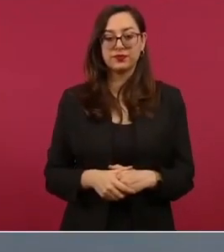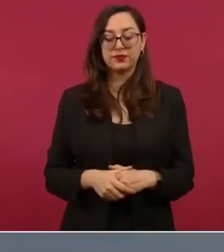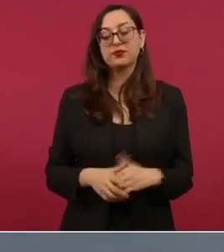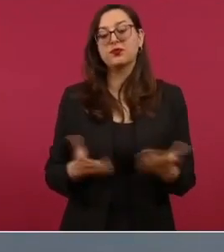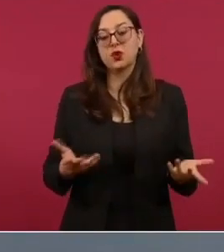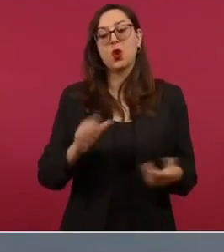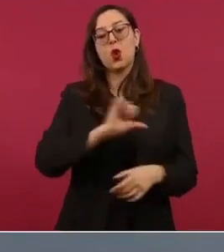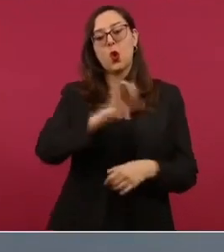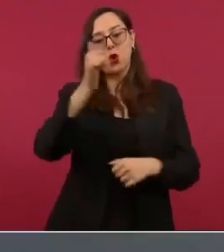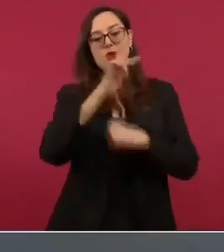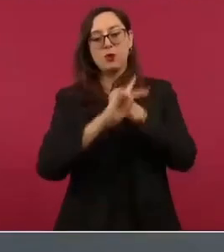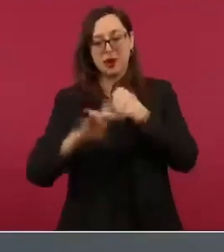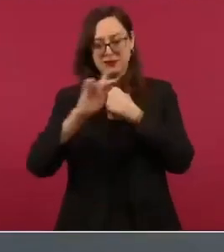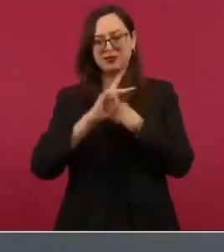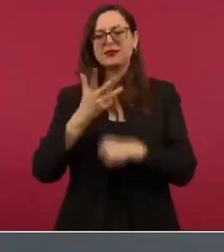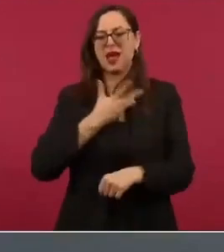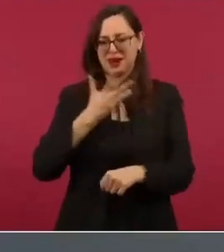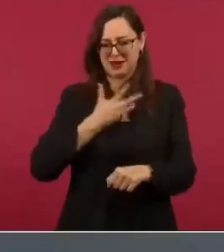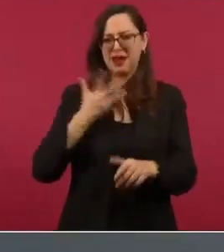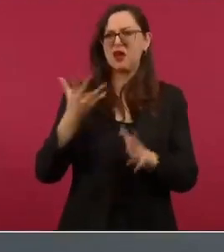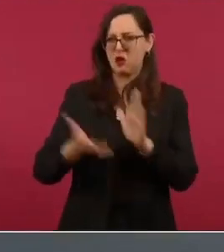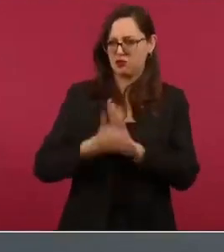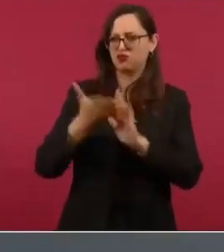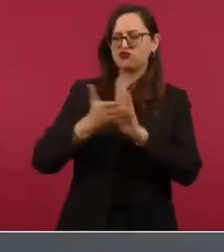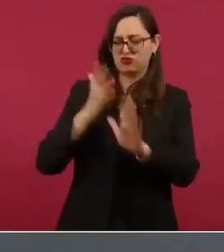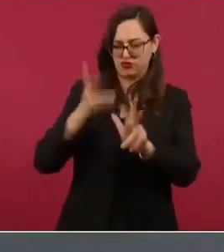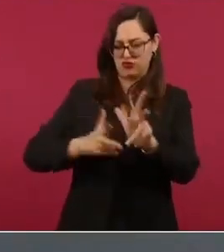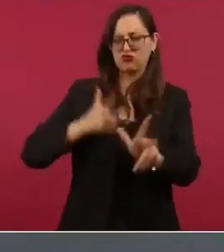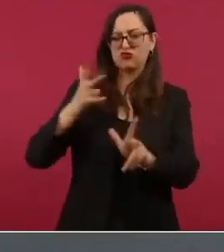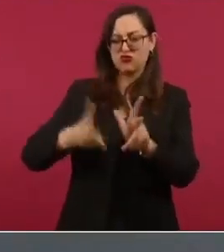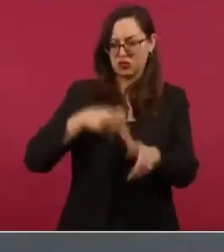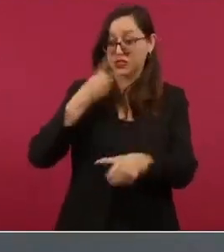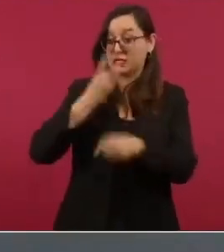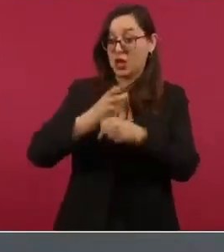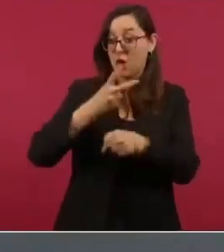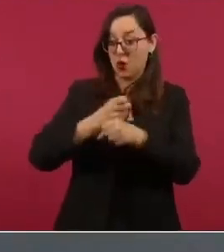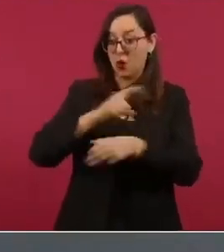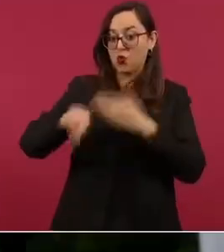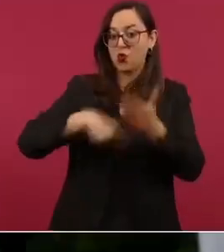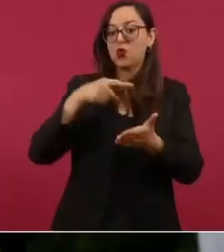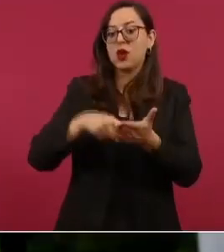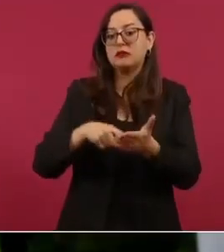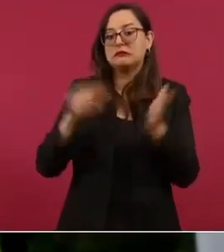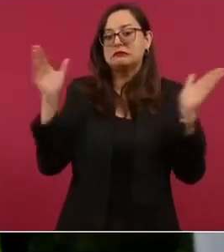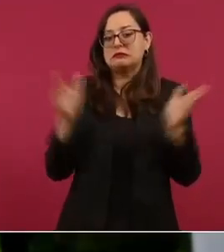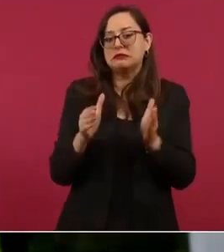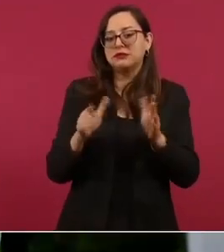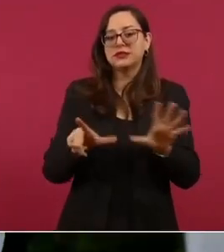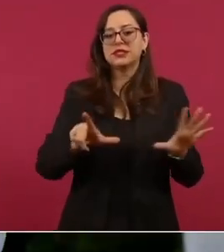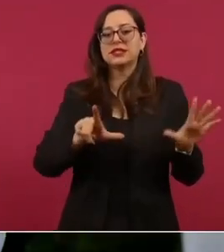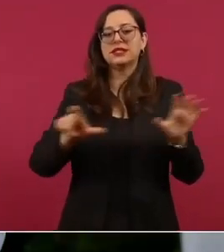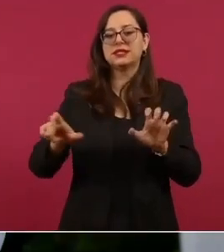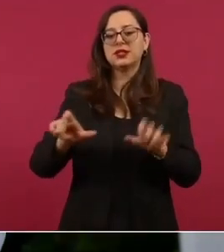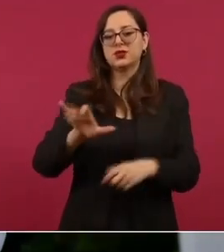decir qué país es está haciendo un tren de setecientos cincuenta kilómetros